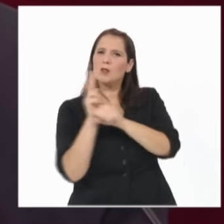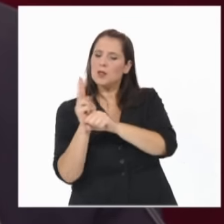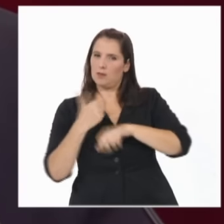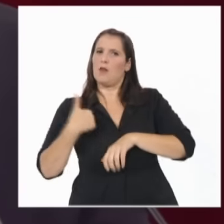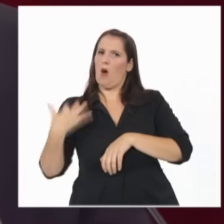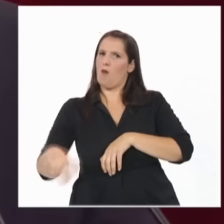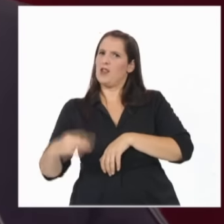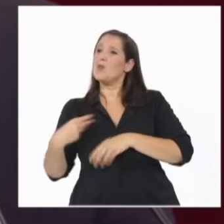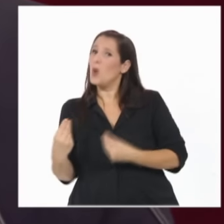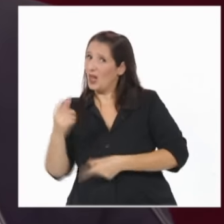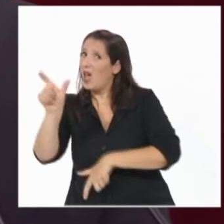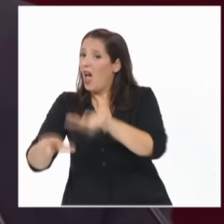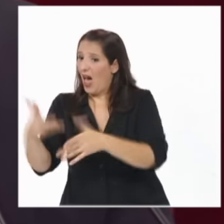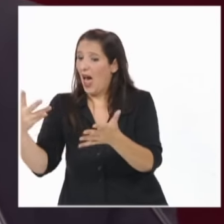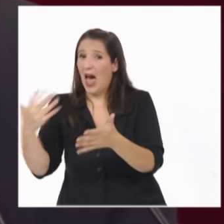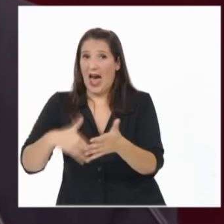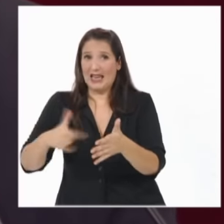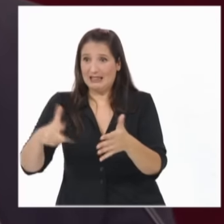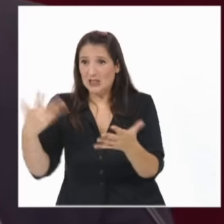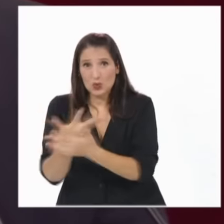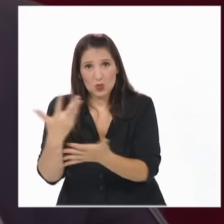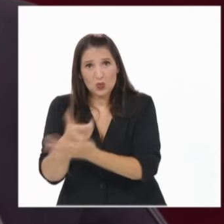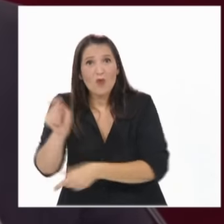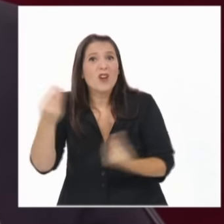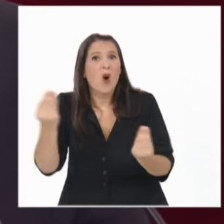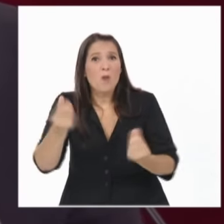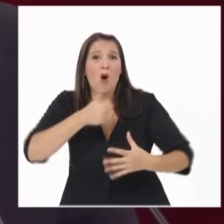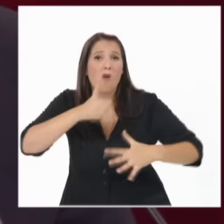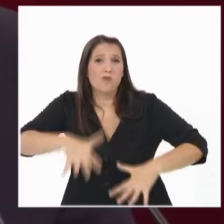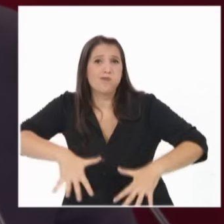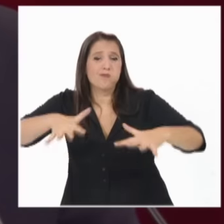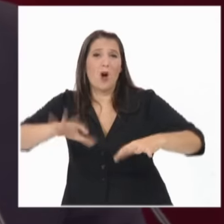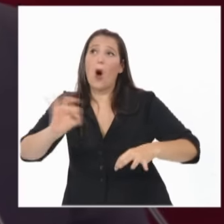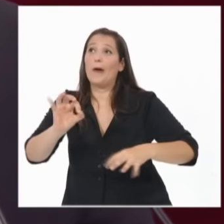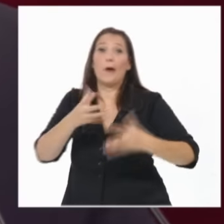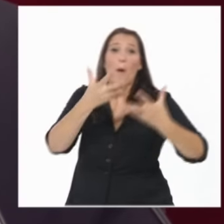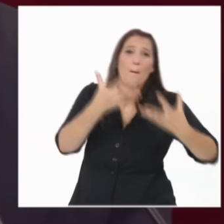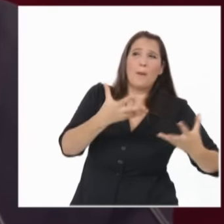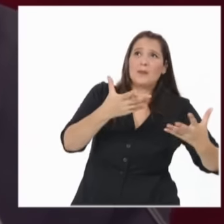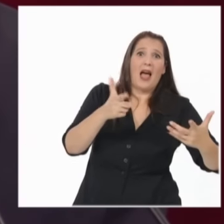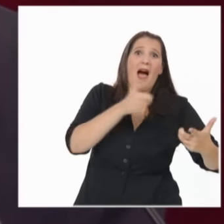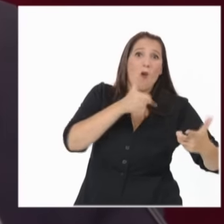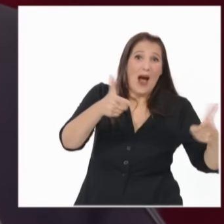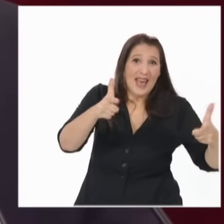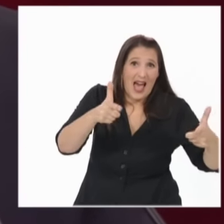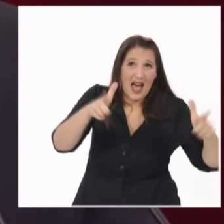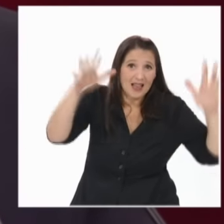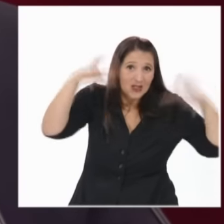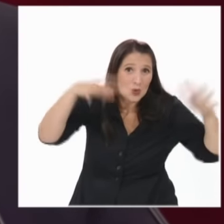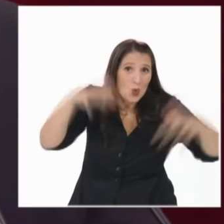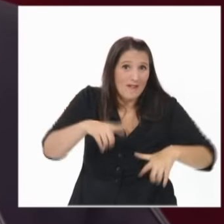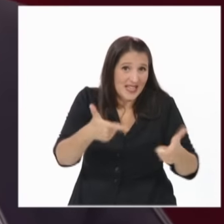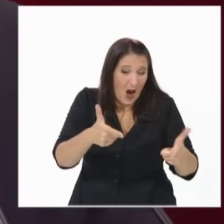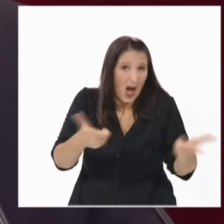argentinos sufren en primera persona con inundaciones y sequías. Declaramos el año 2017